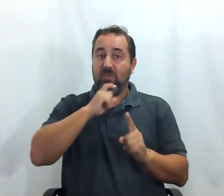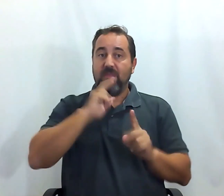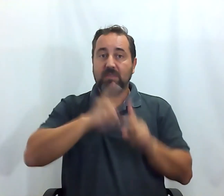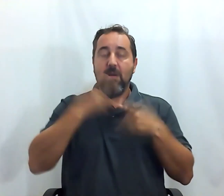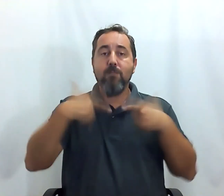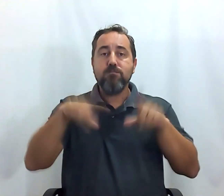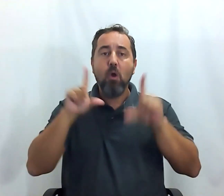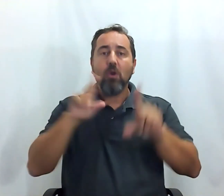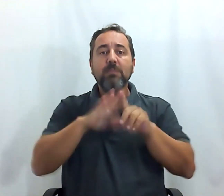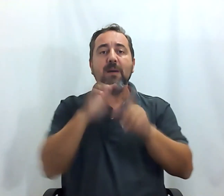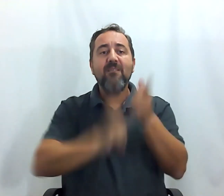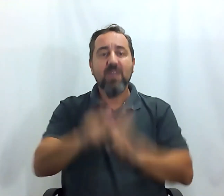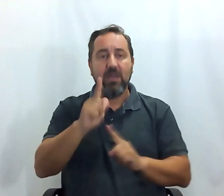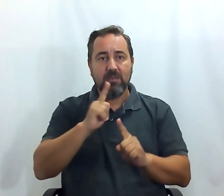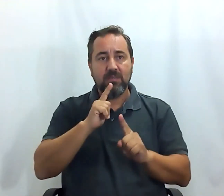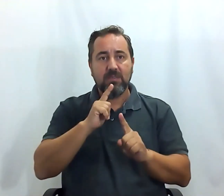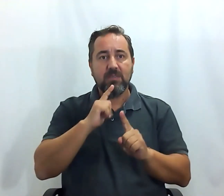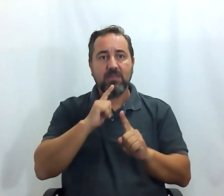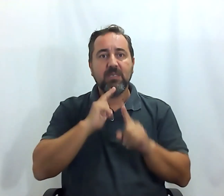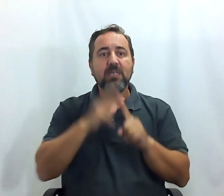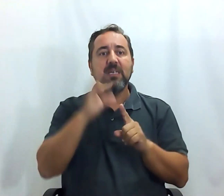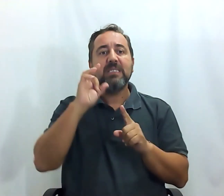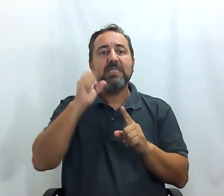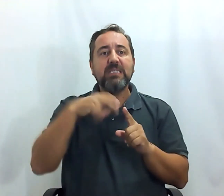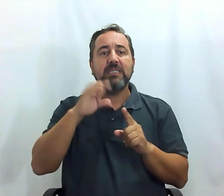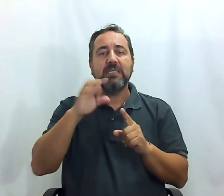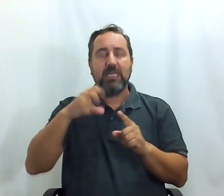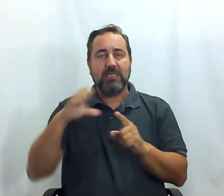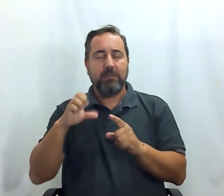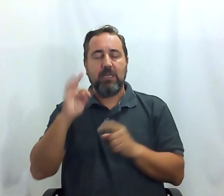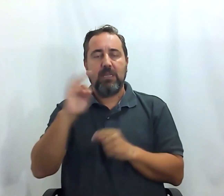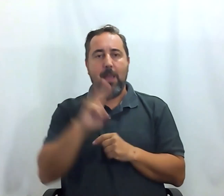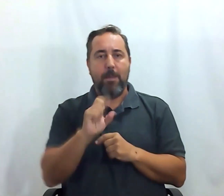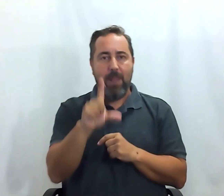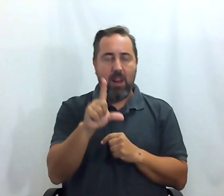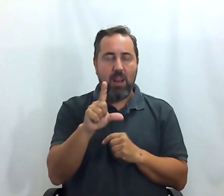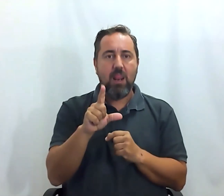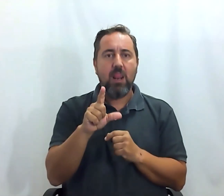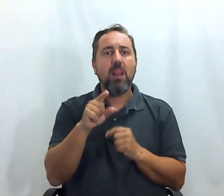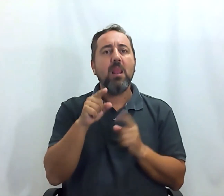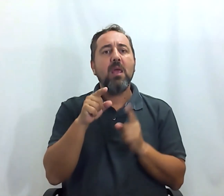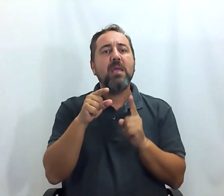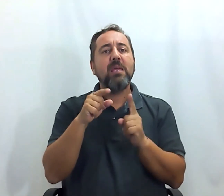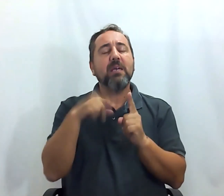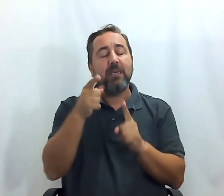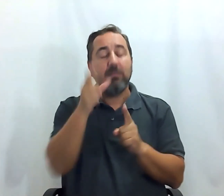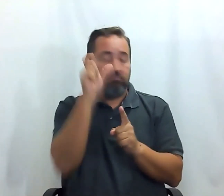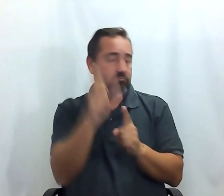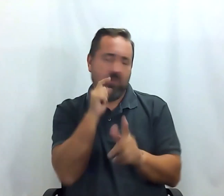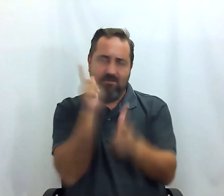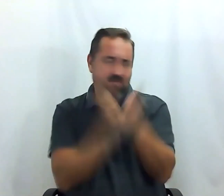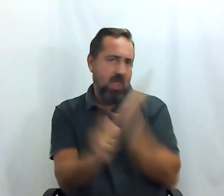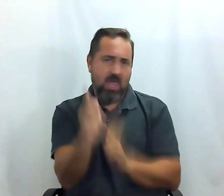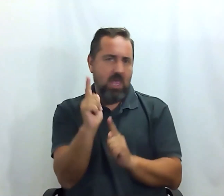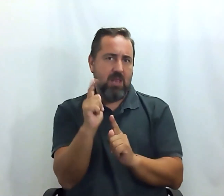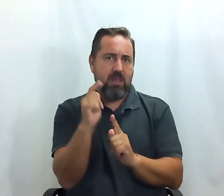de viajes sin sex, Six Sense Travel. Y además es una viajera, vamos, que ha